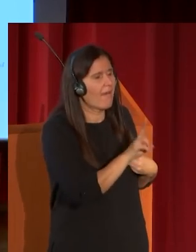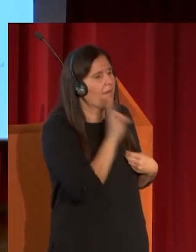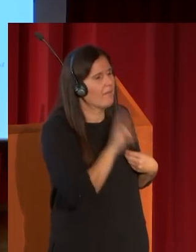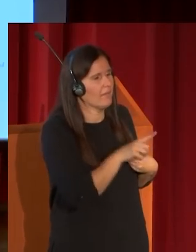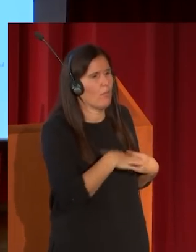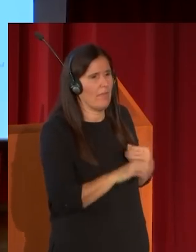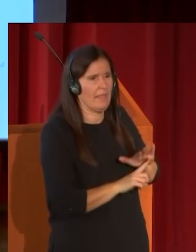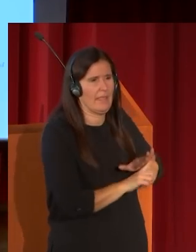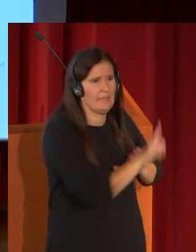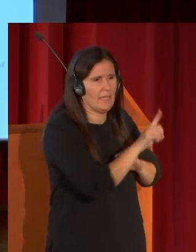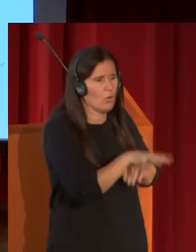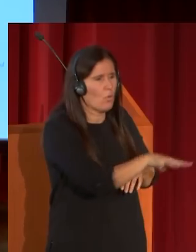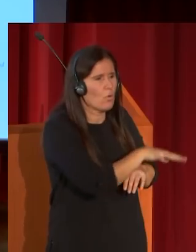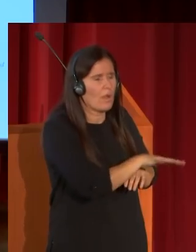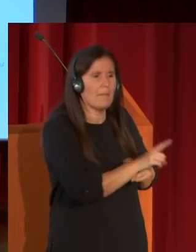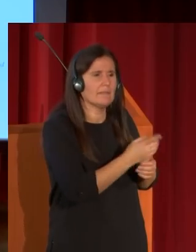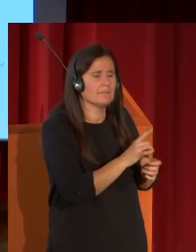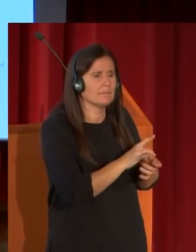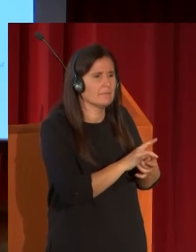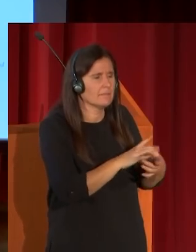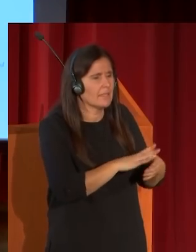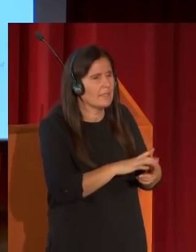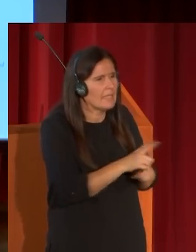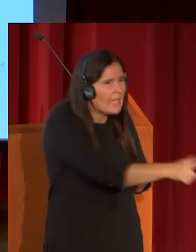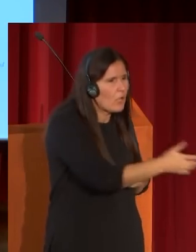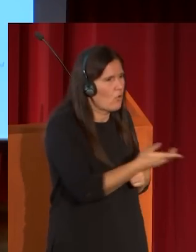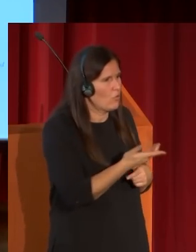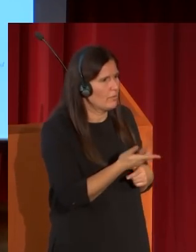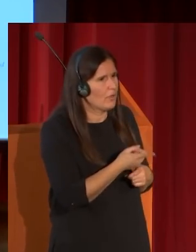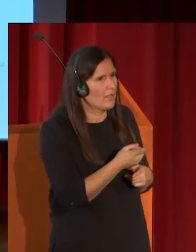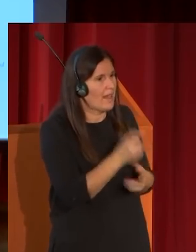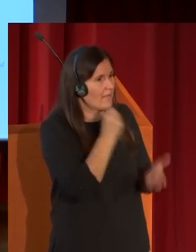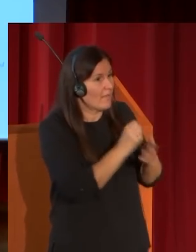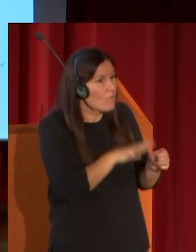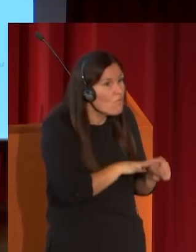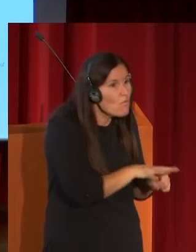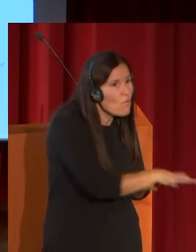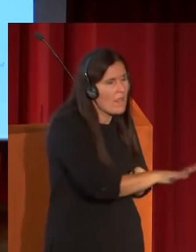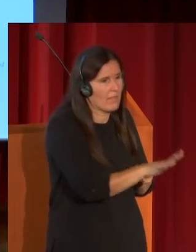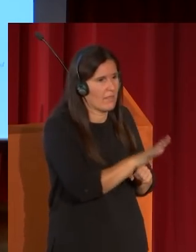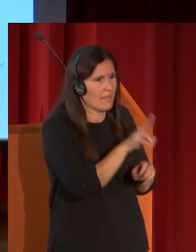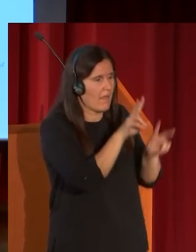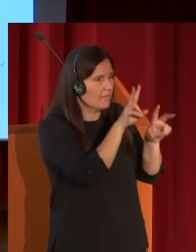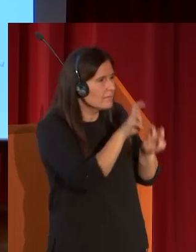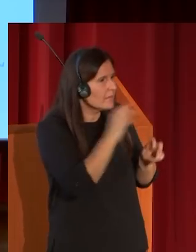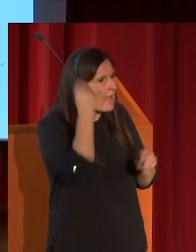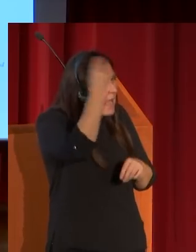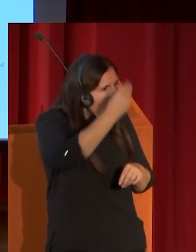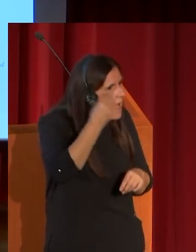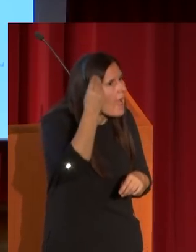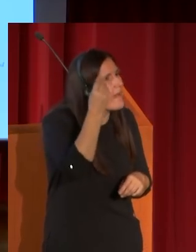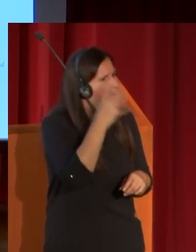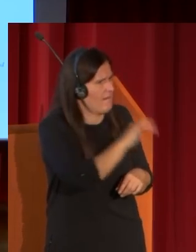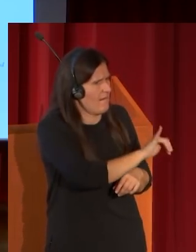desarrollar en un lugar apartado pero donde la impronta del mundo árabe es muy fértil y es el